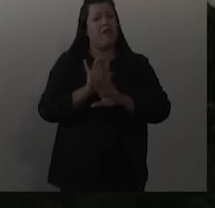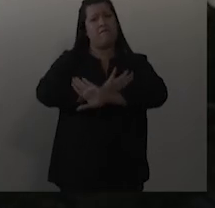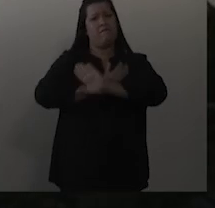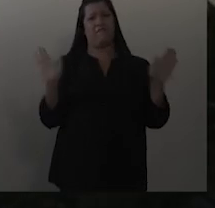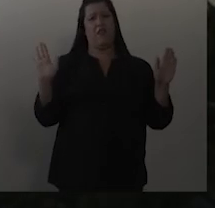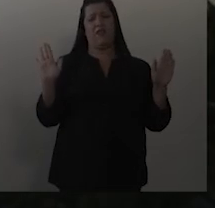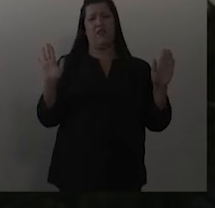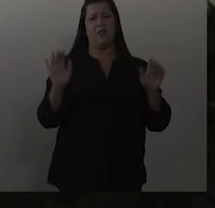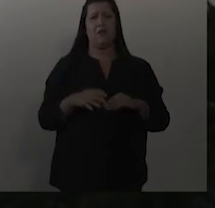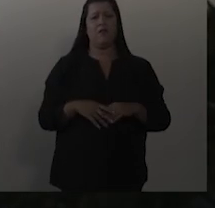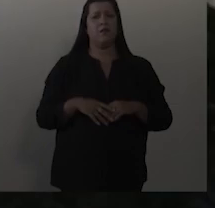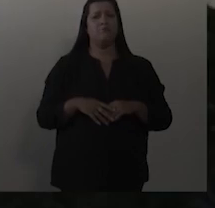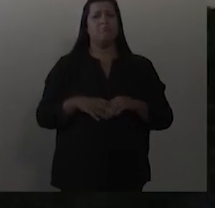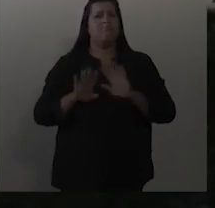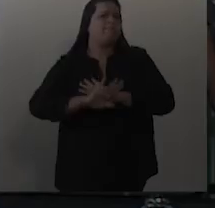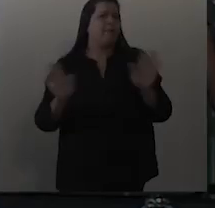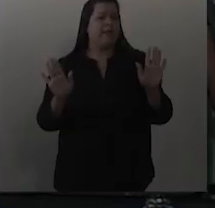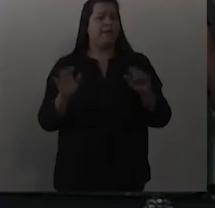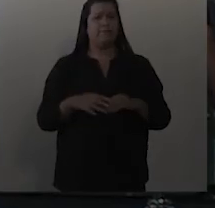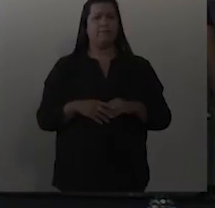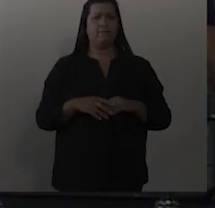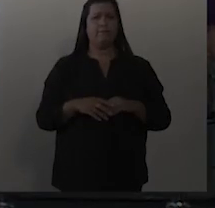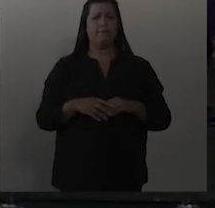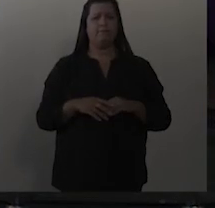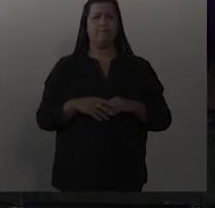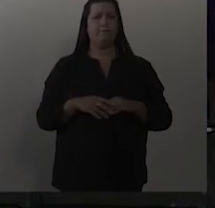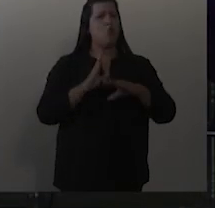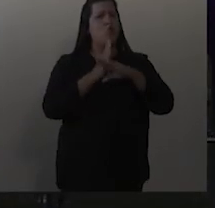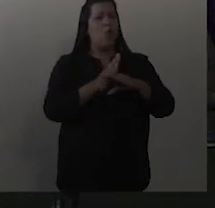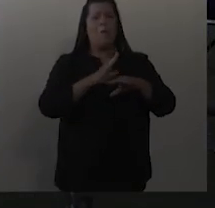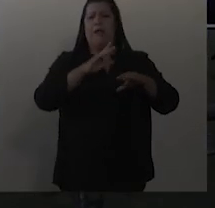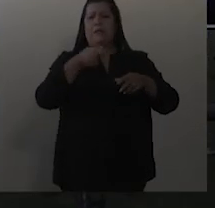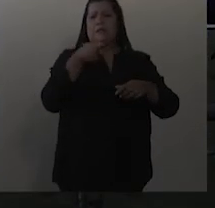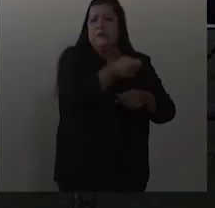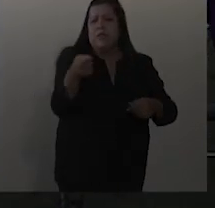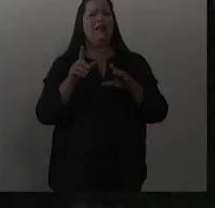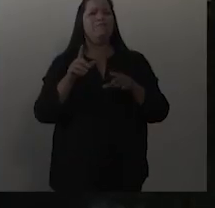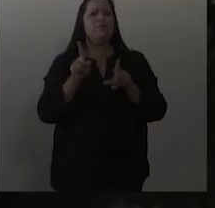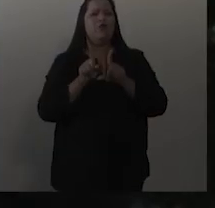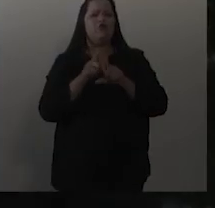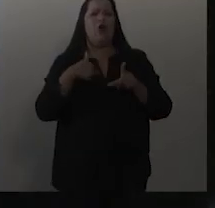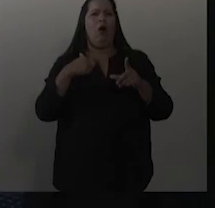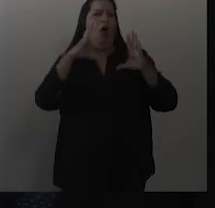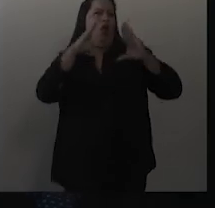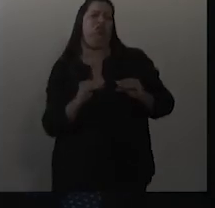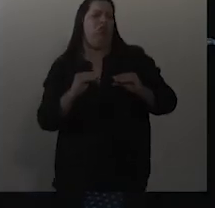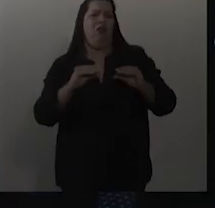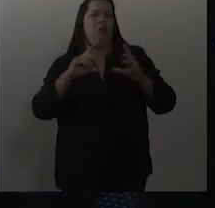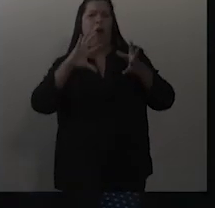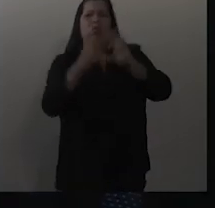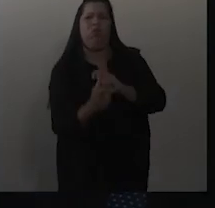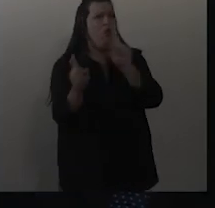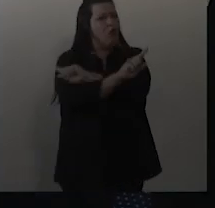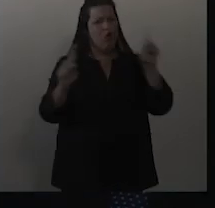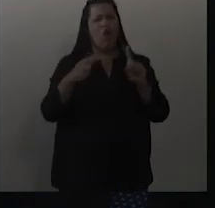para soportar al crimen organizado ni a ningún delito. Yo sé lo que pasa